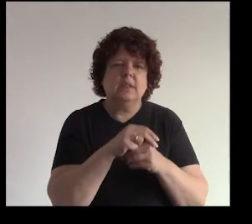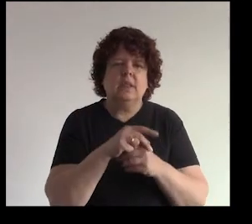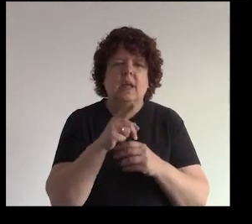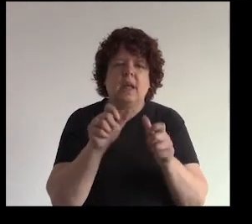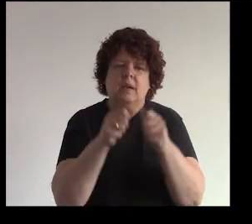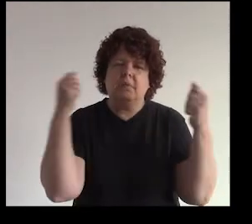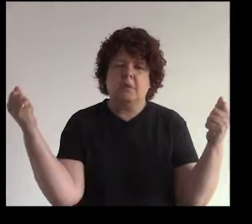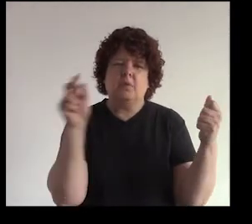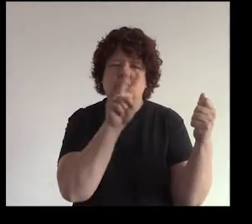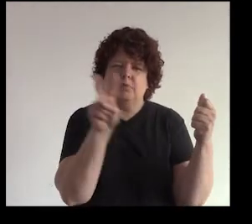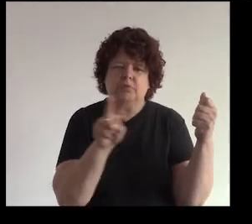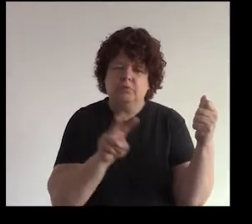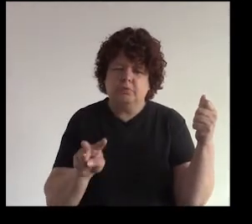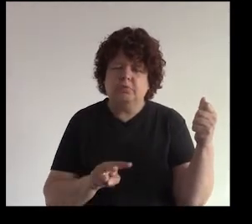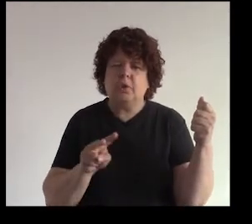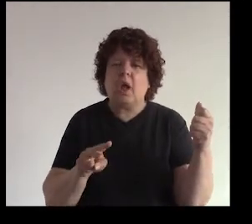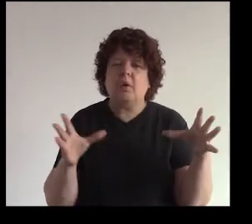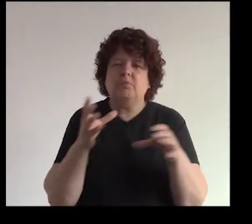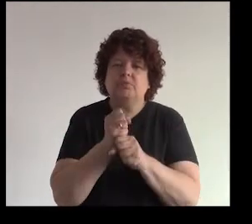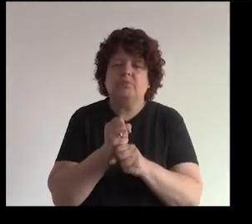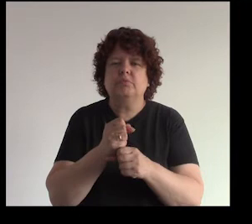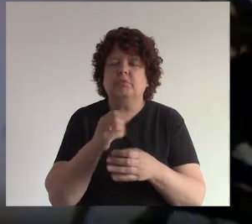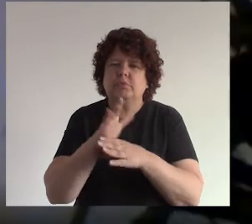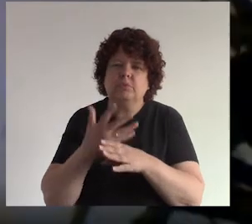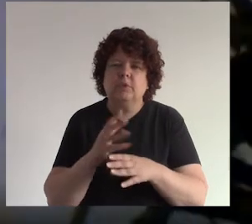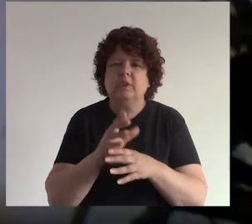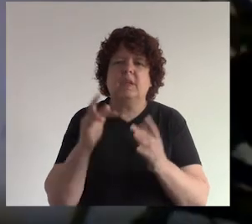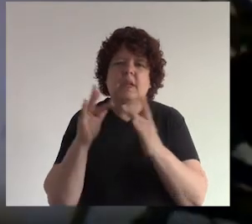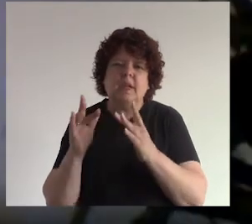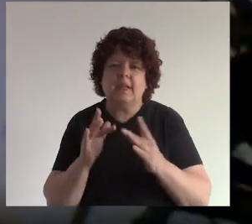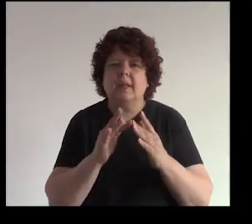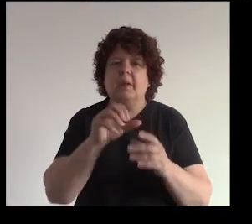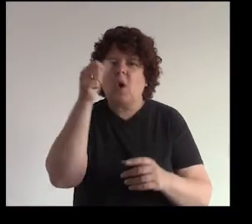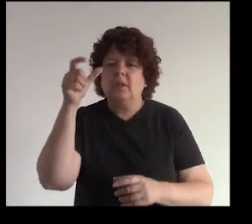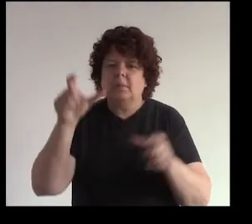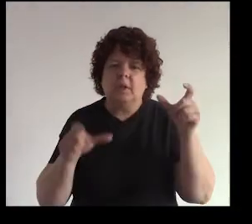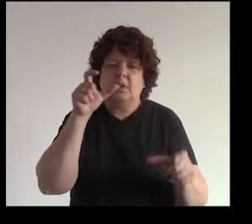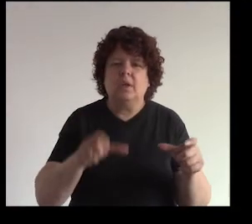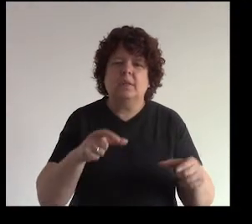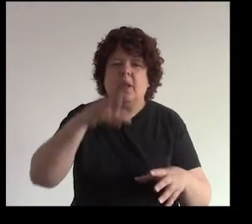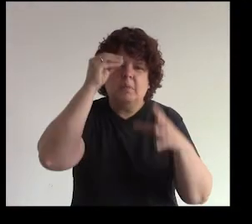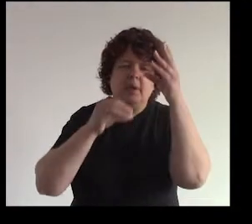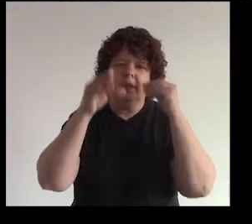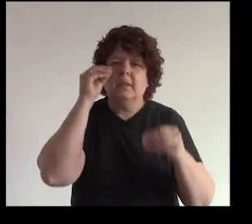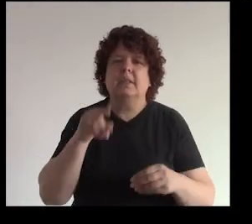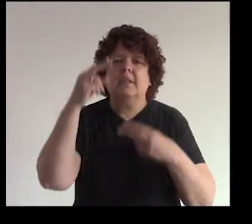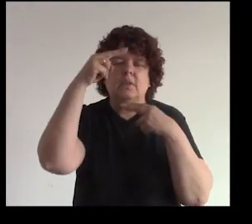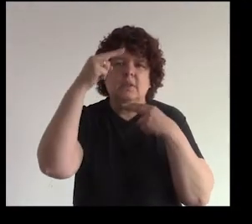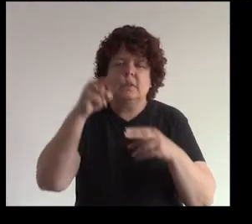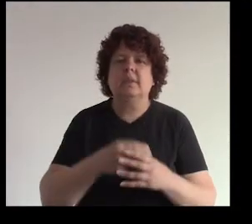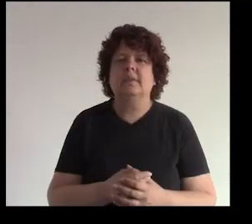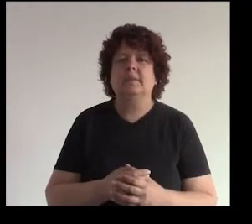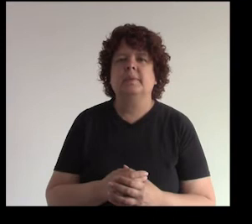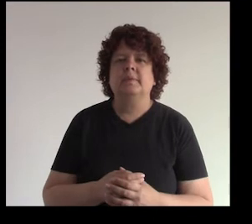internet o en el periódico físico y las puedes compartir a través de las redes sociales para que otras personas estén enteradas de